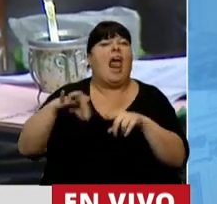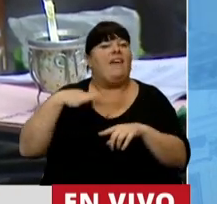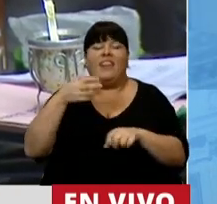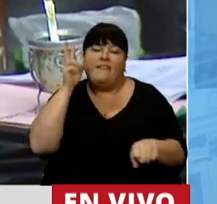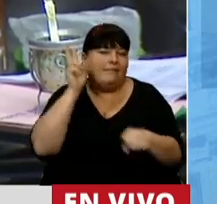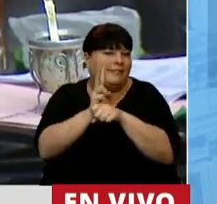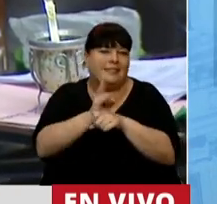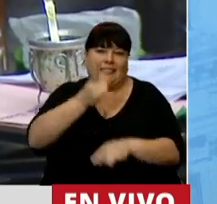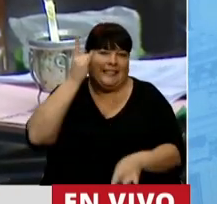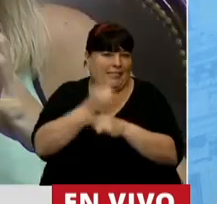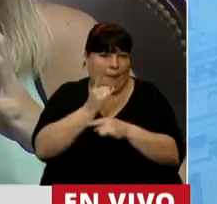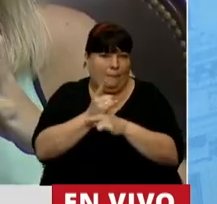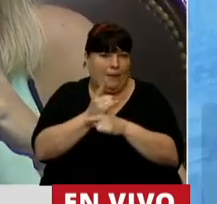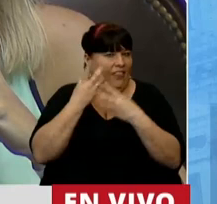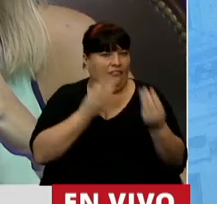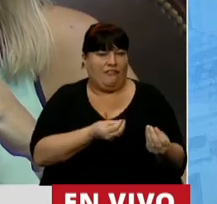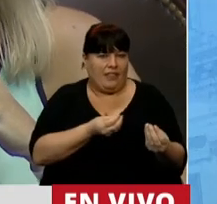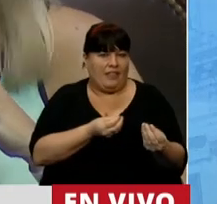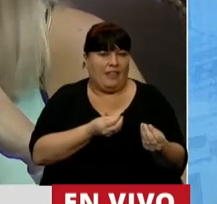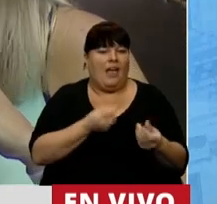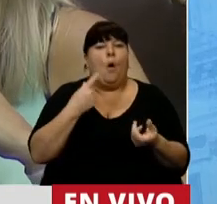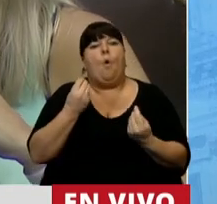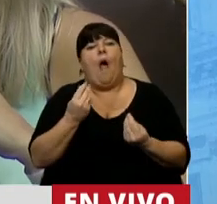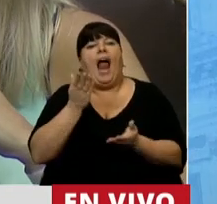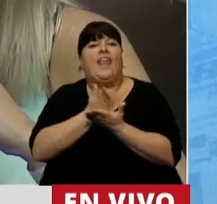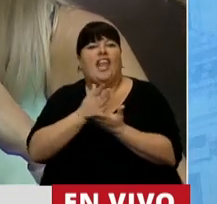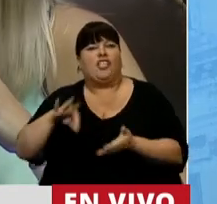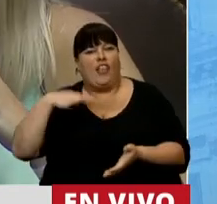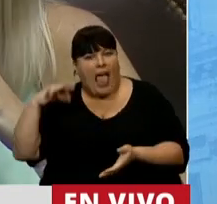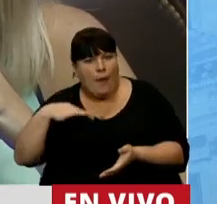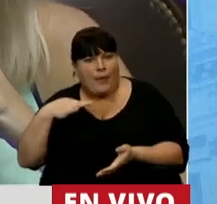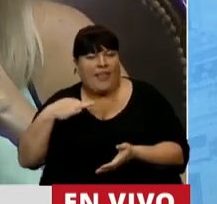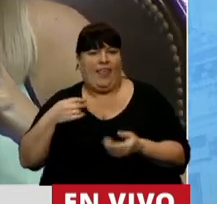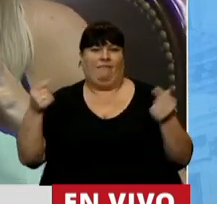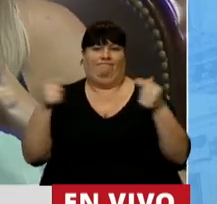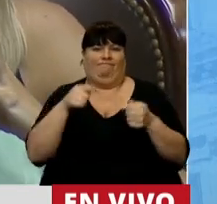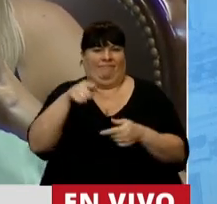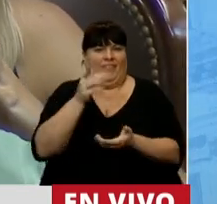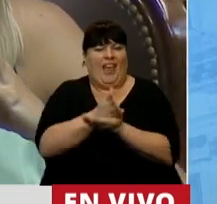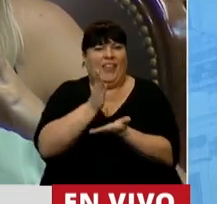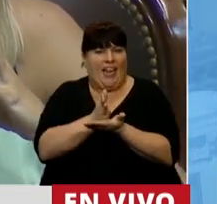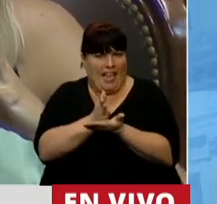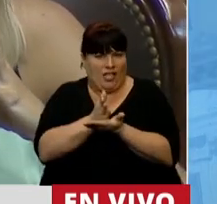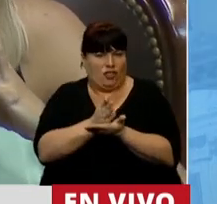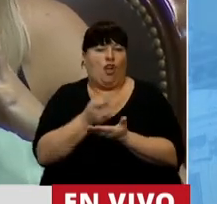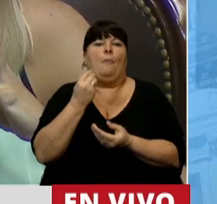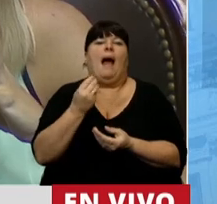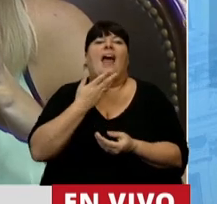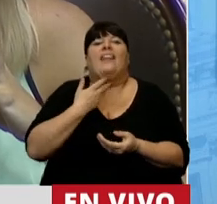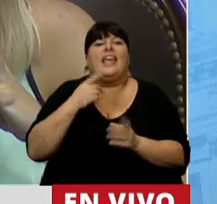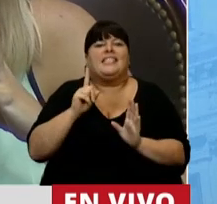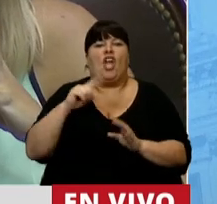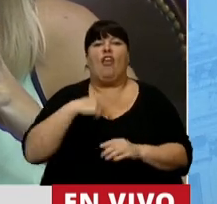defiende siempre. Cuestionar el derecho a la vida y contraponer ese derecho a un deseo